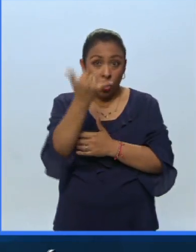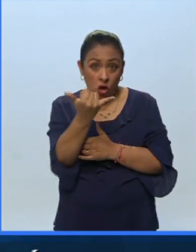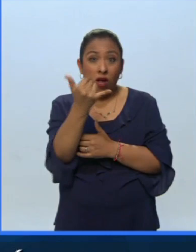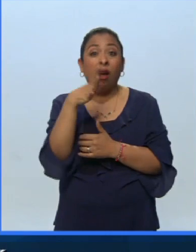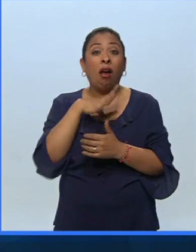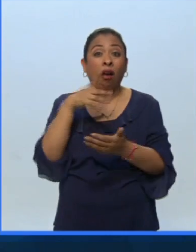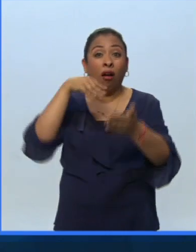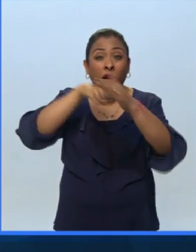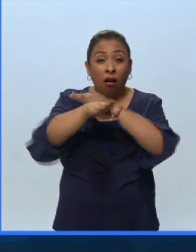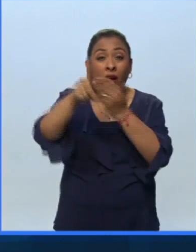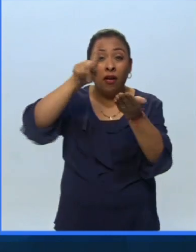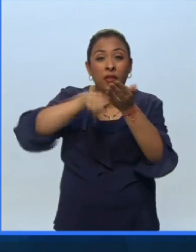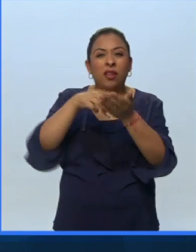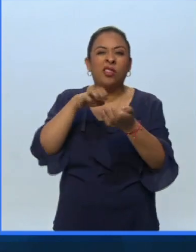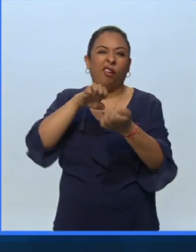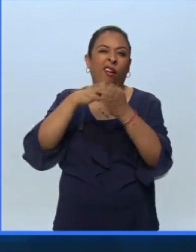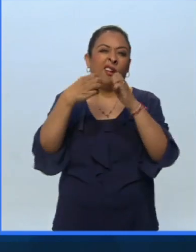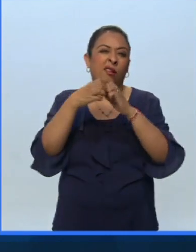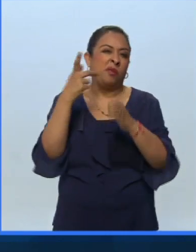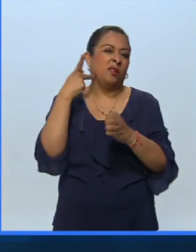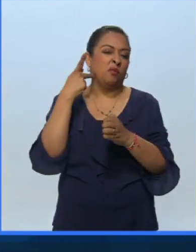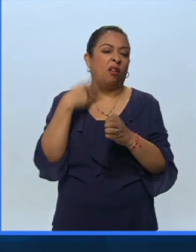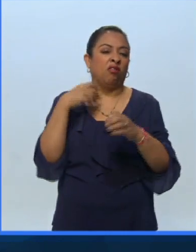encerrados todos los enemigos políticos